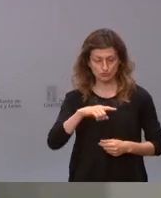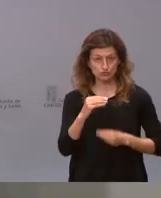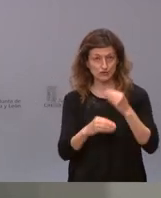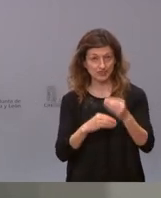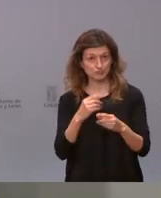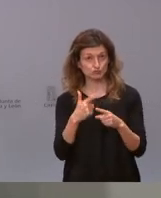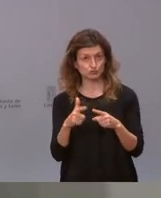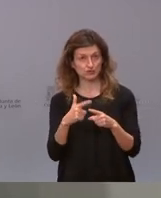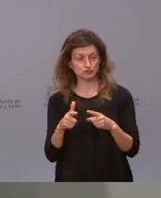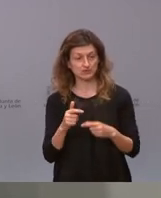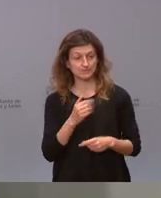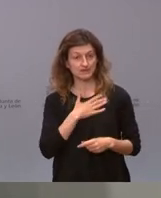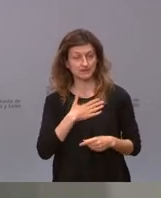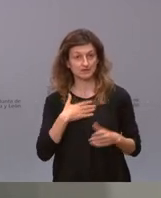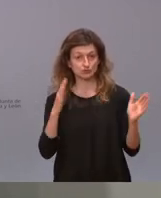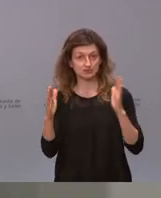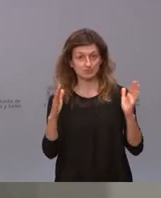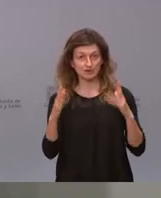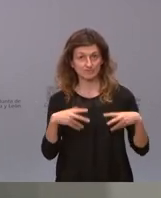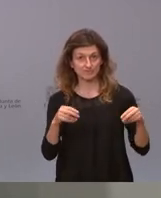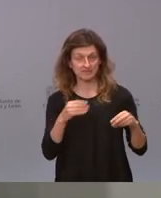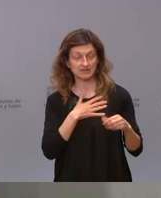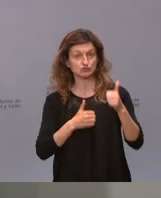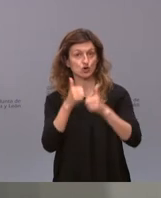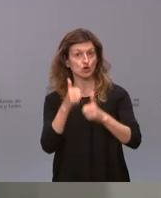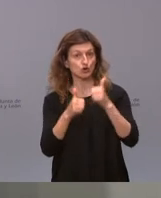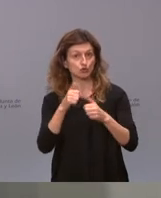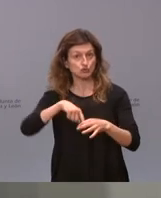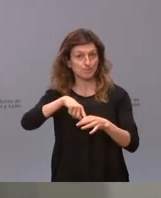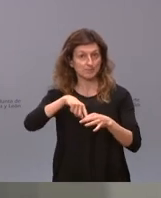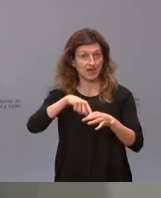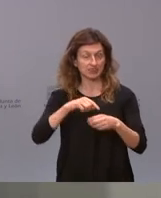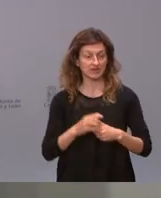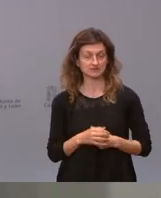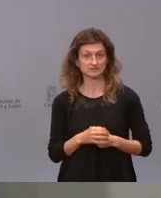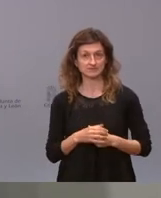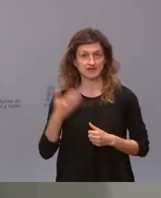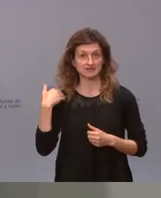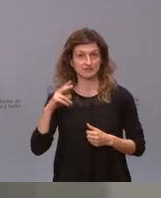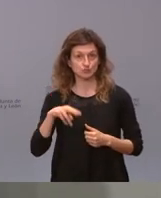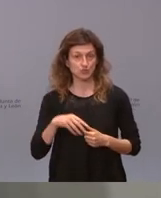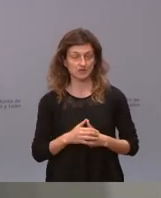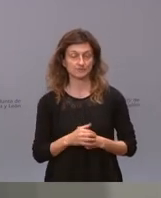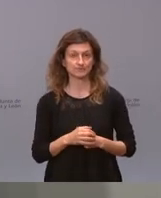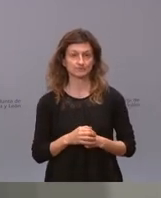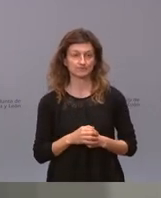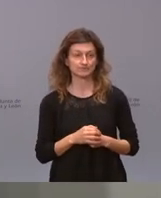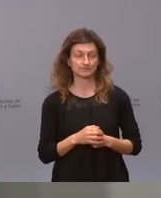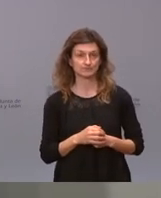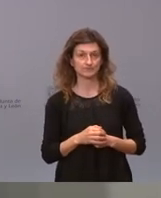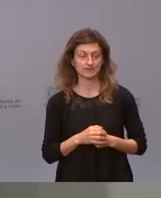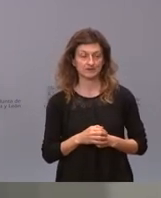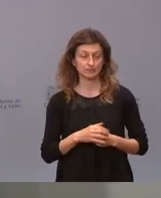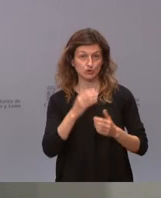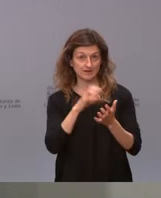intentar acabar con la temporalidad mediante concursos sacando más plazas que se han sacado nunca en la historia de esta